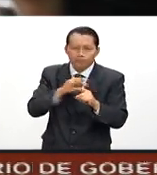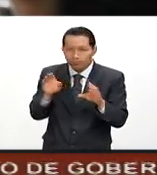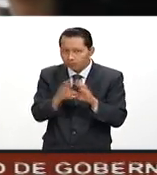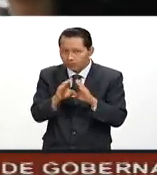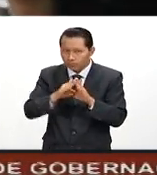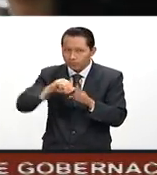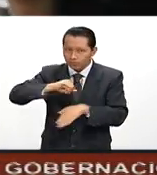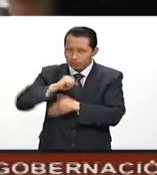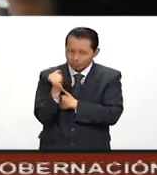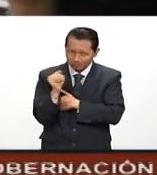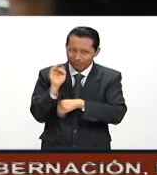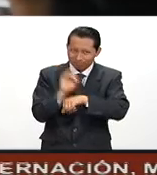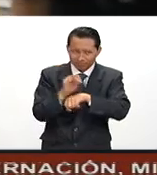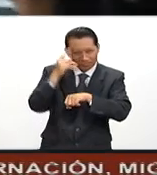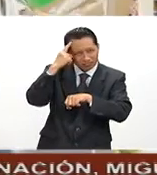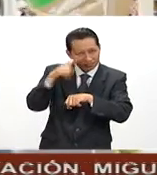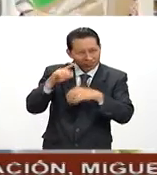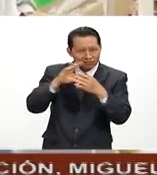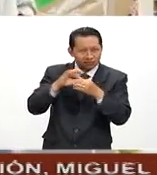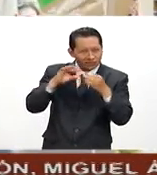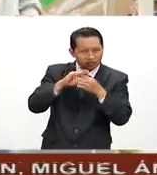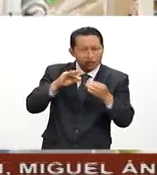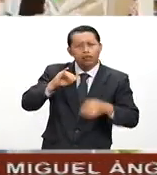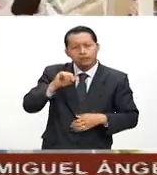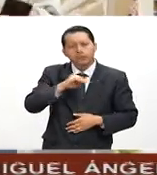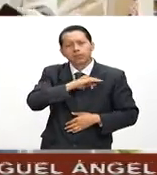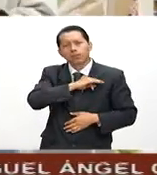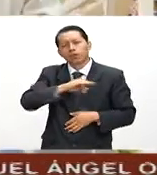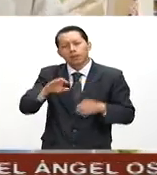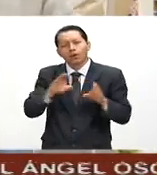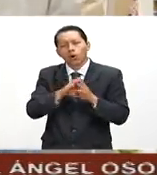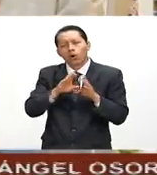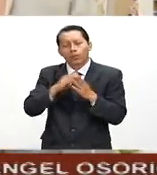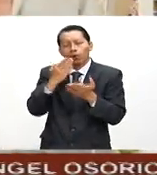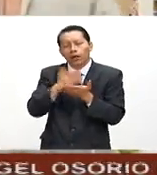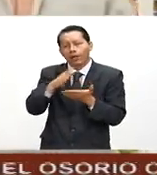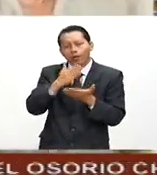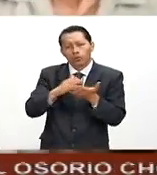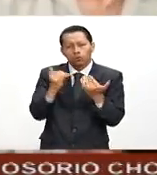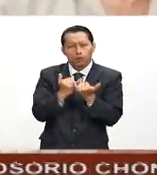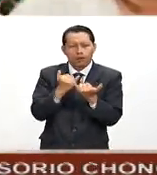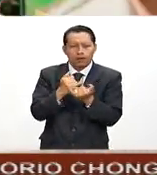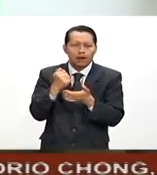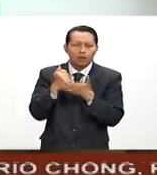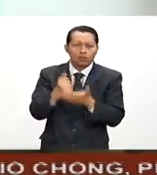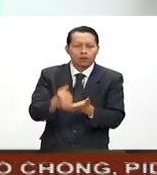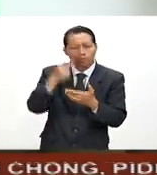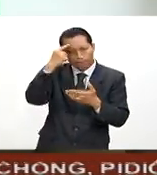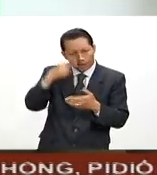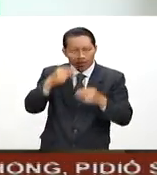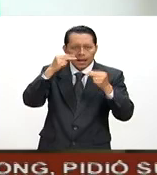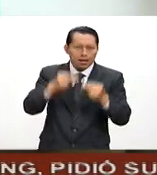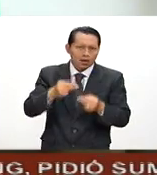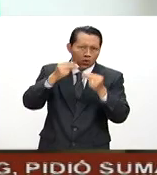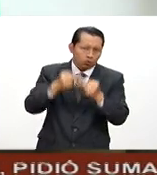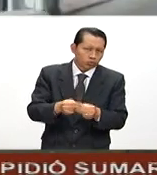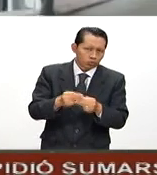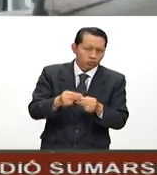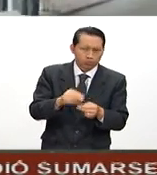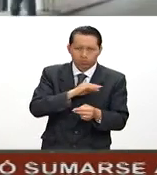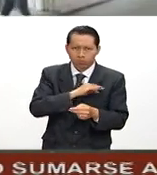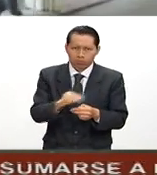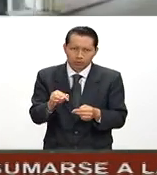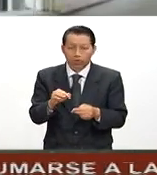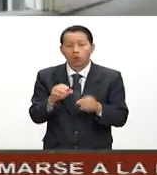ahorro para decir, ¿sabes qué? Si eres sujeto de un crédito, de un único crédito que te va a ayudar a ver un pequeño negocio o